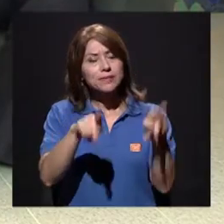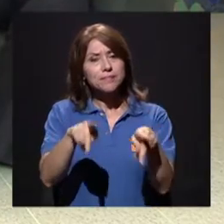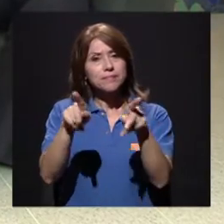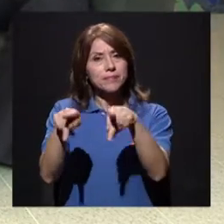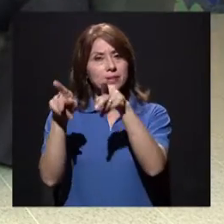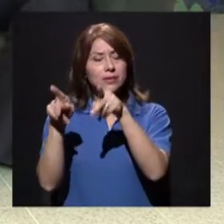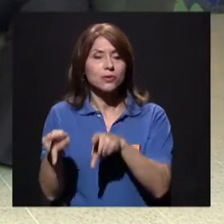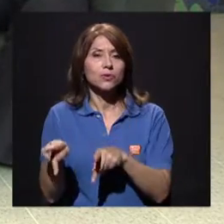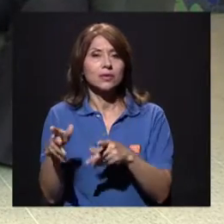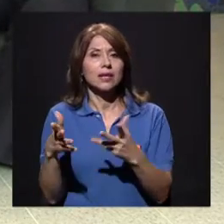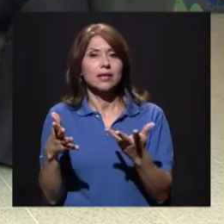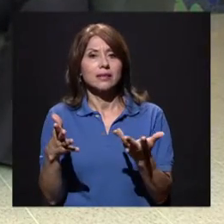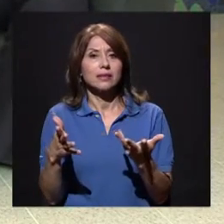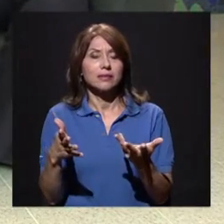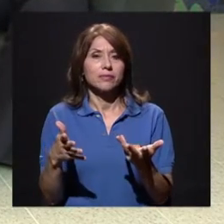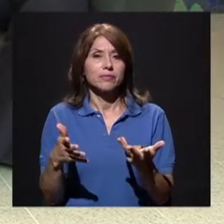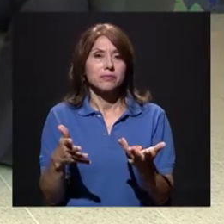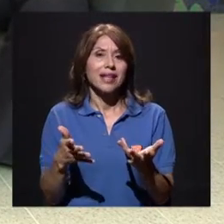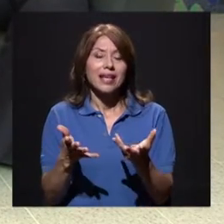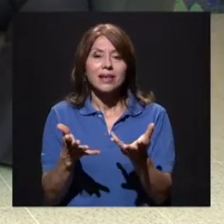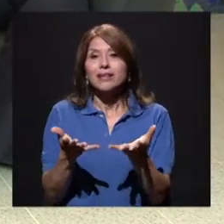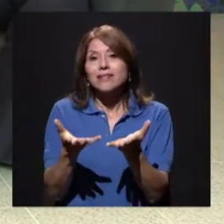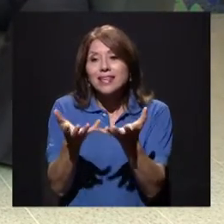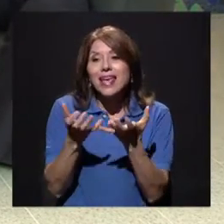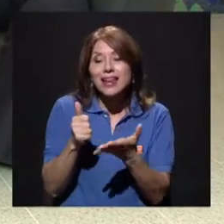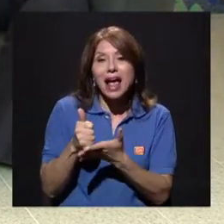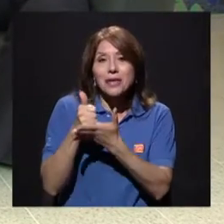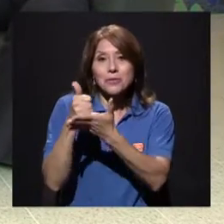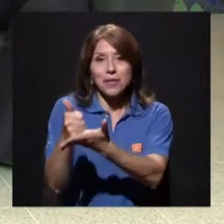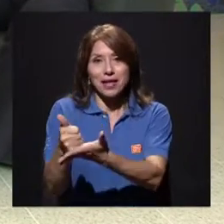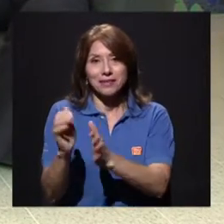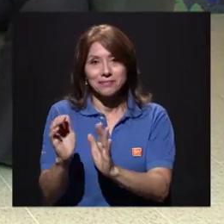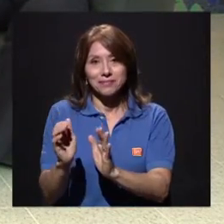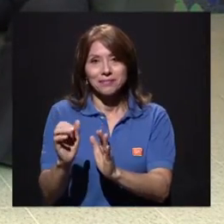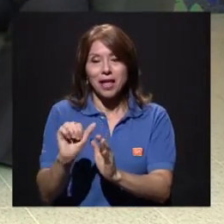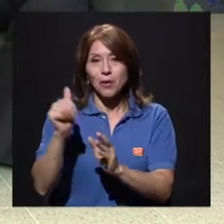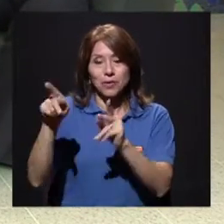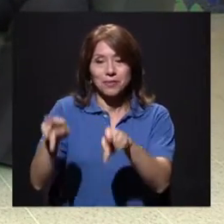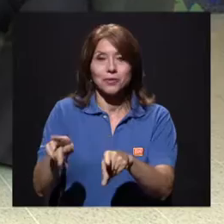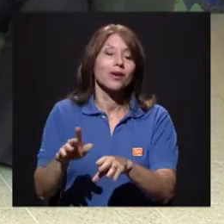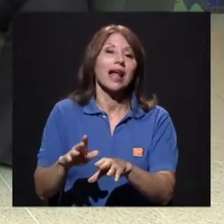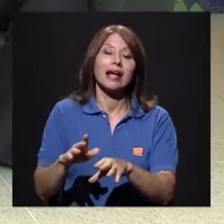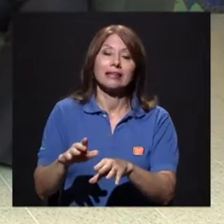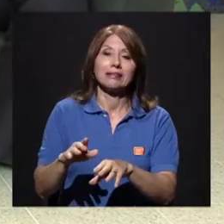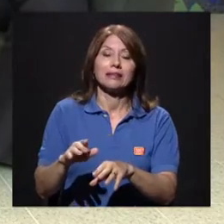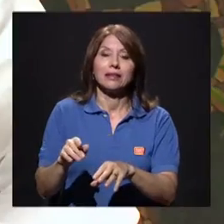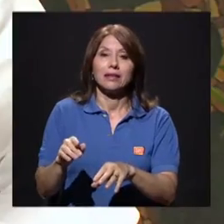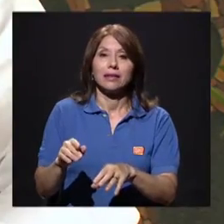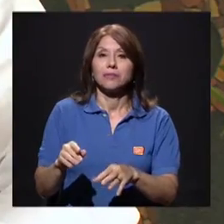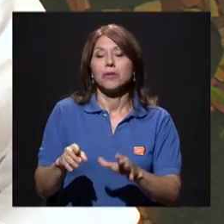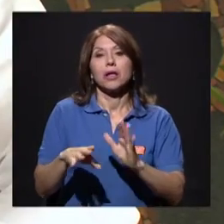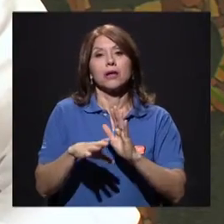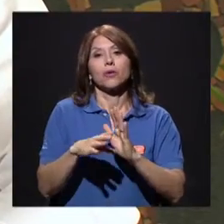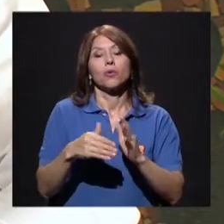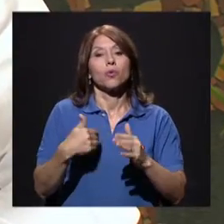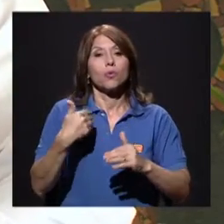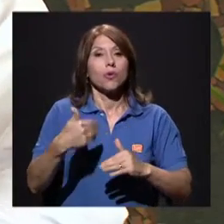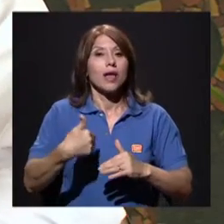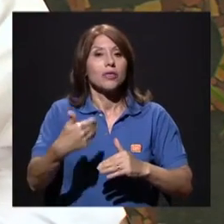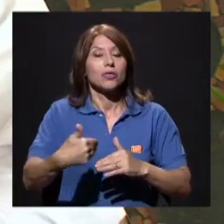preguntar, que algunas personas por querer ayudar, pues cuando están practicando el ejercicio,